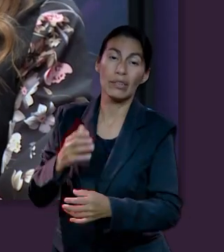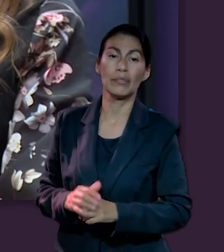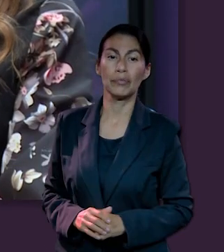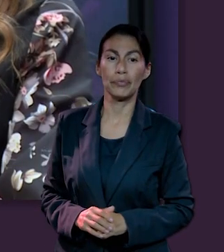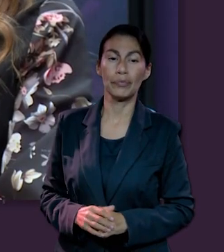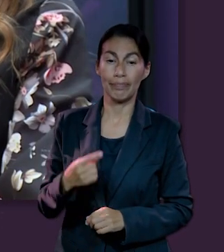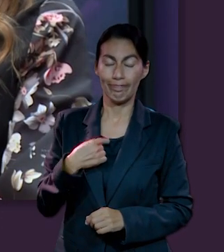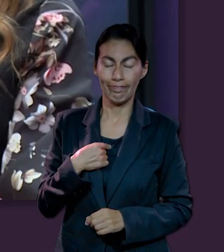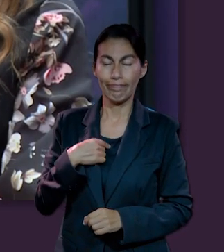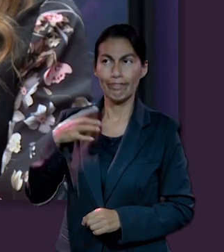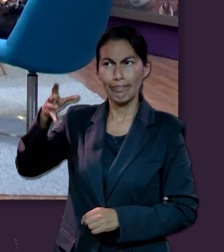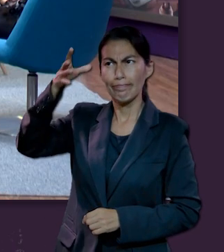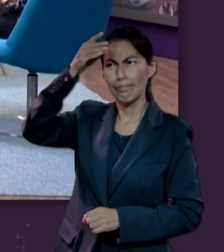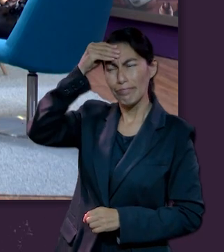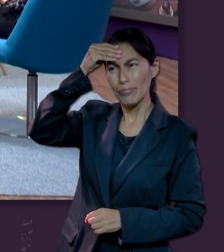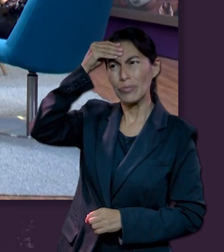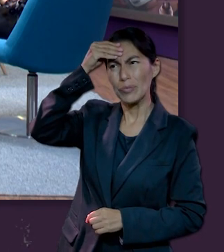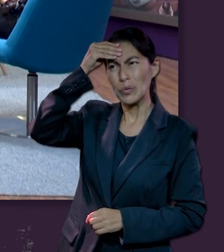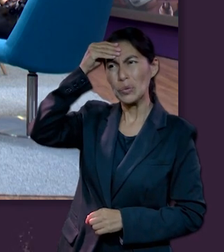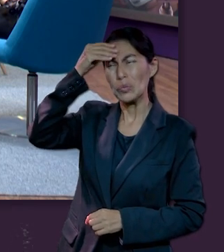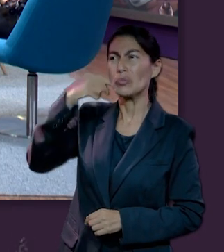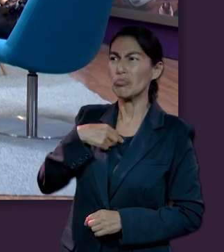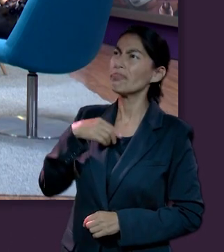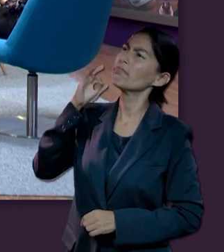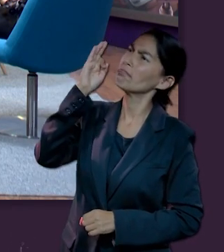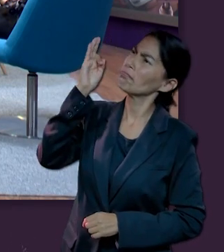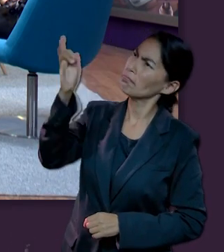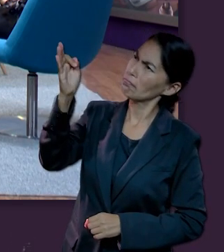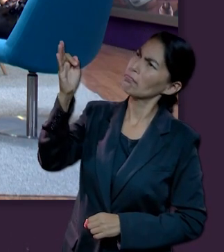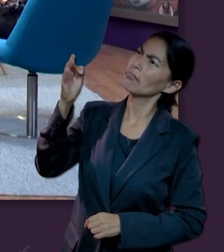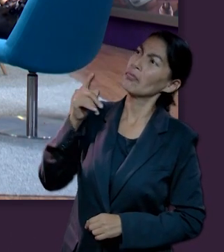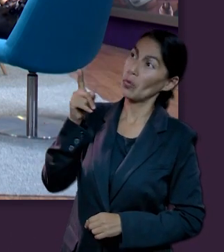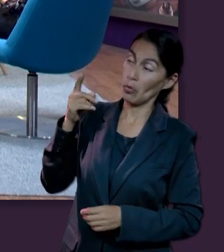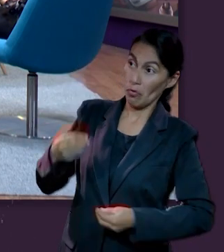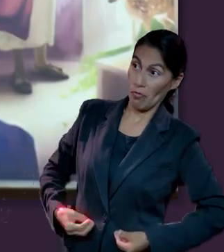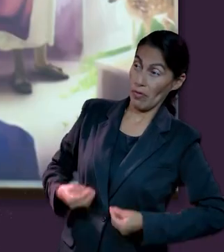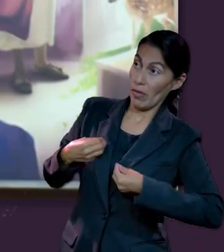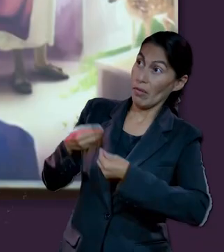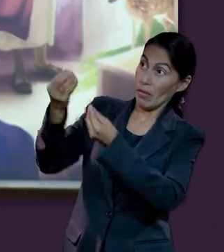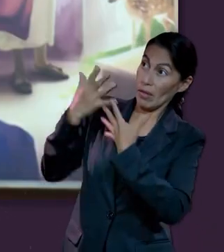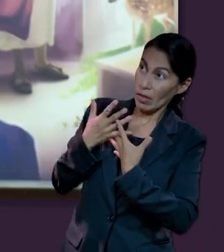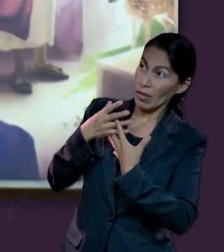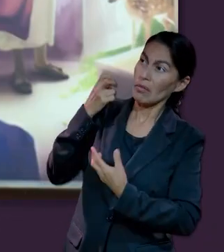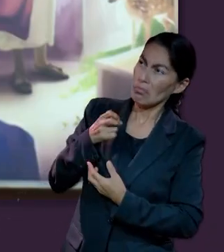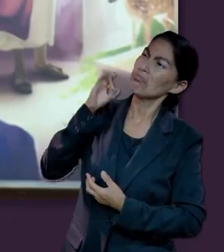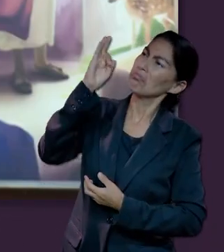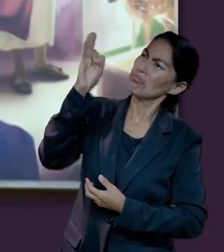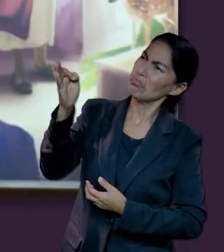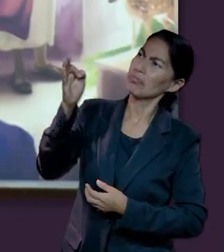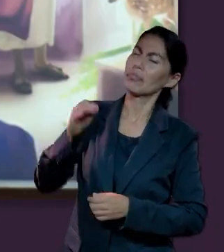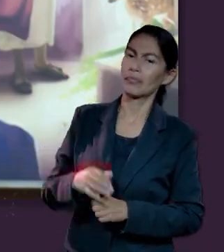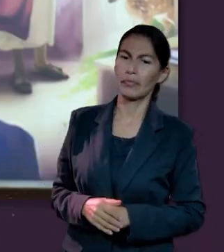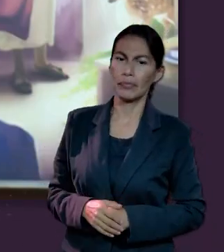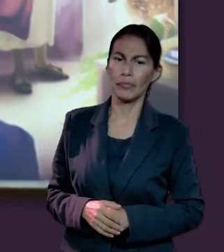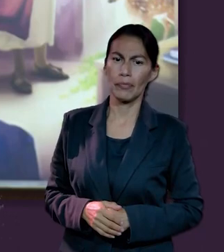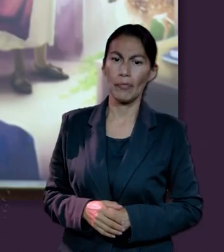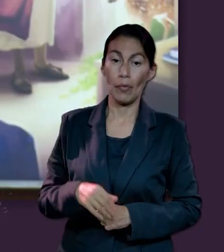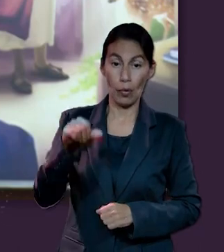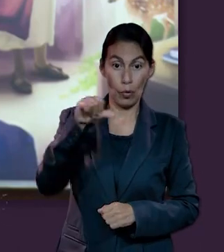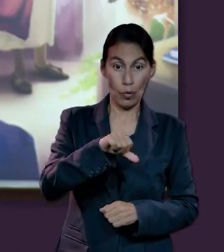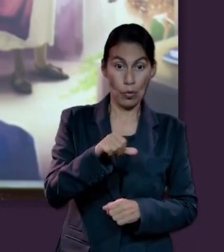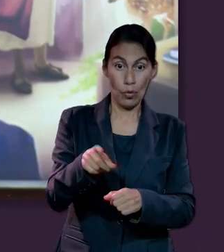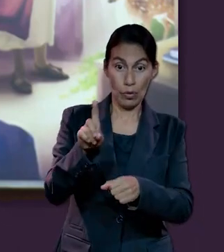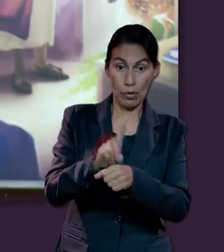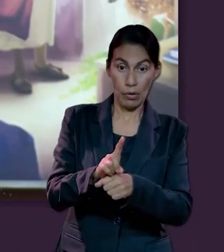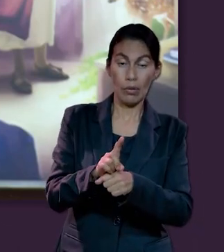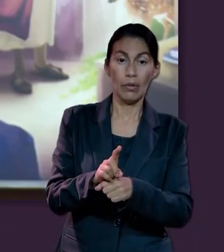lección para mí es aceptarlo a Dios en esa vida que la tengo. Y mejor dicho, en el día